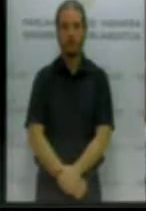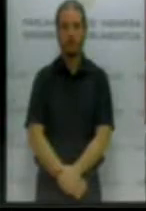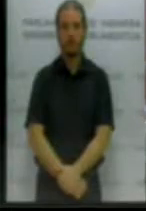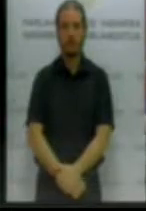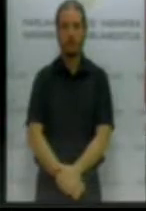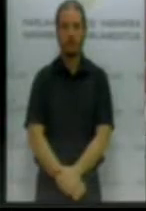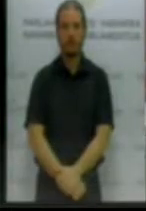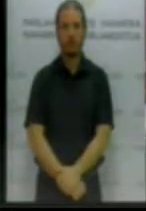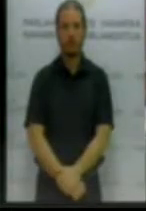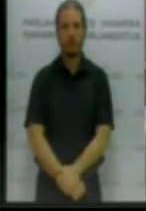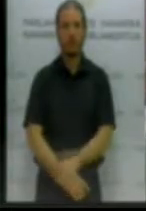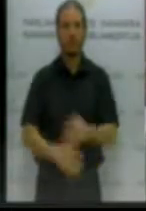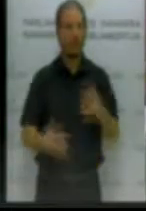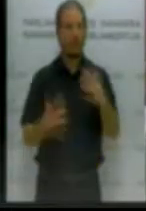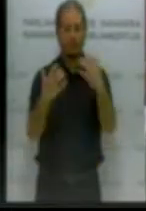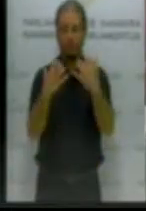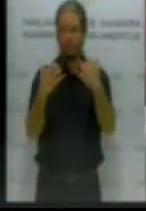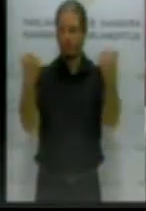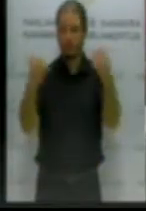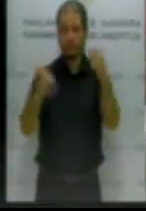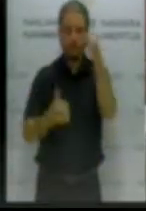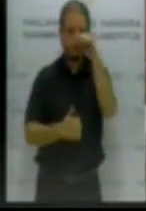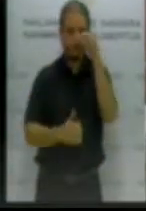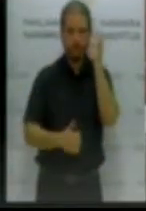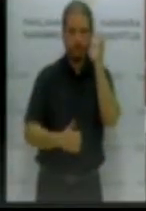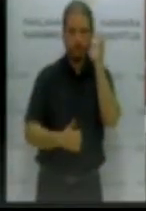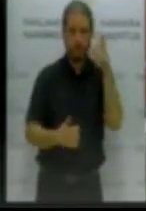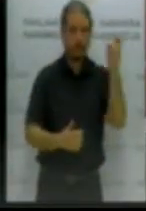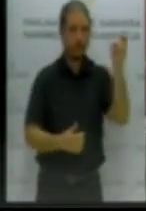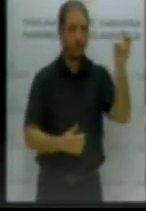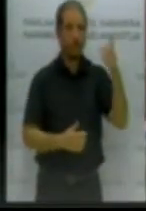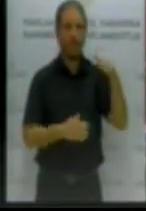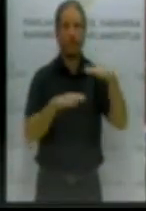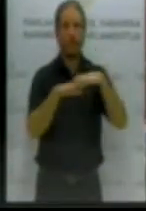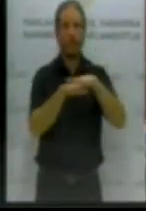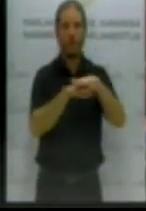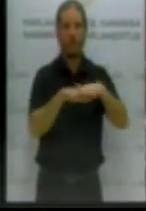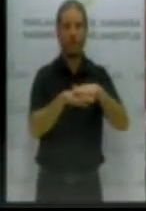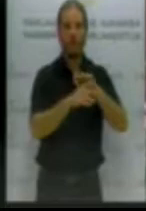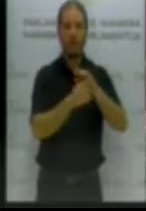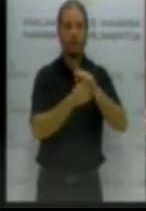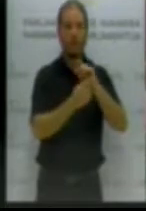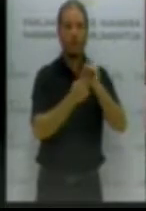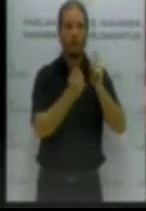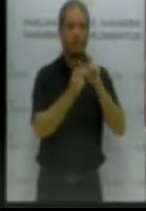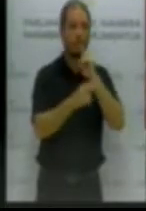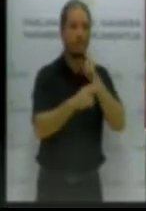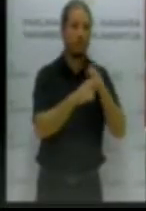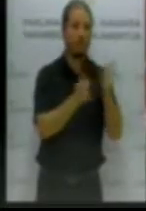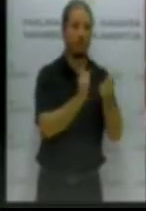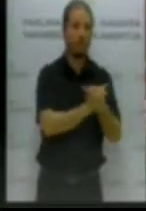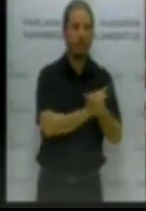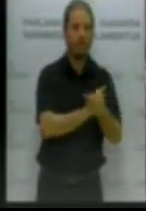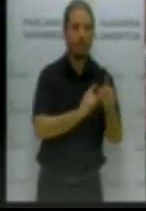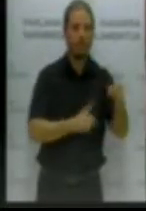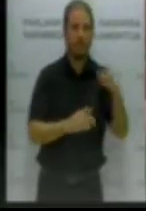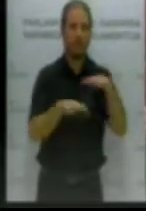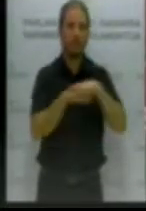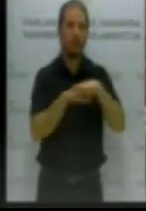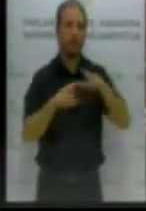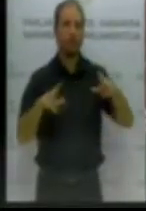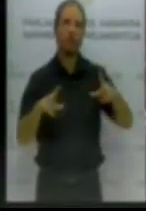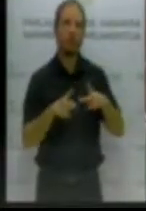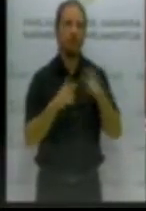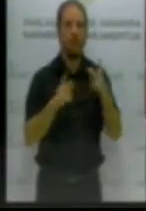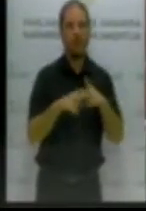Y, señores y señoras parlamentarios, ha tenido que llegar al gobierno del cambio, que se autoproclama un gobierno social, un gobierno de